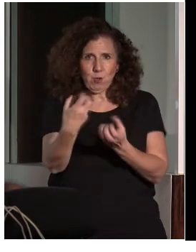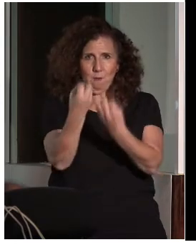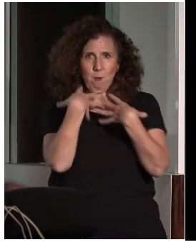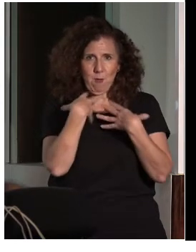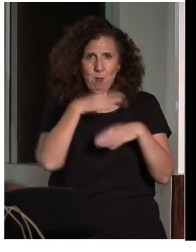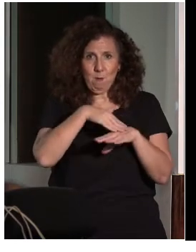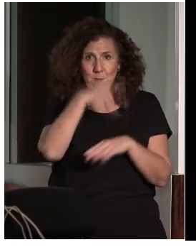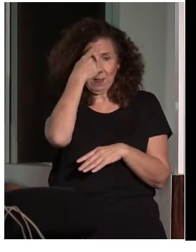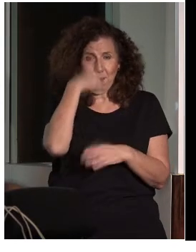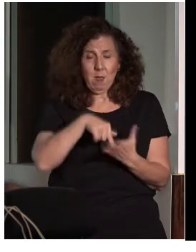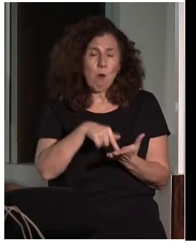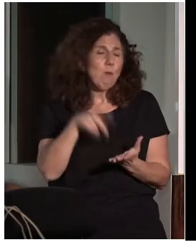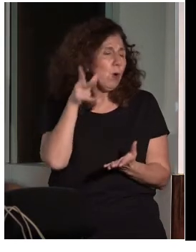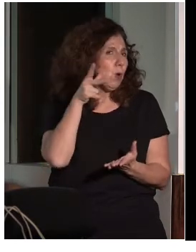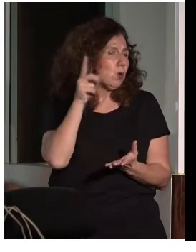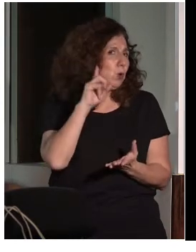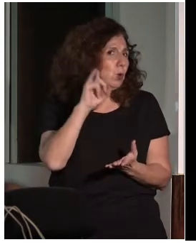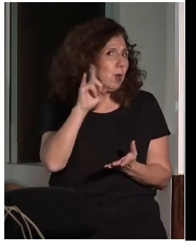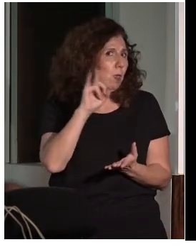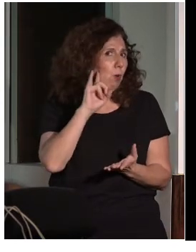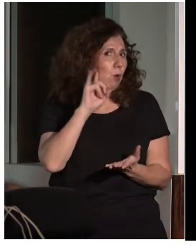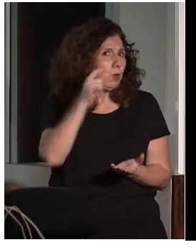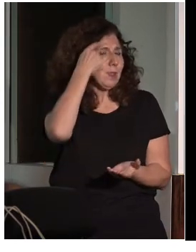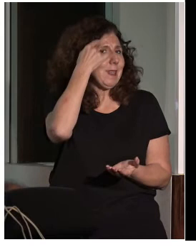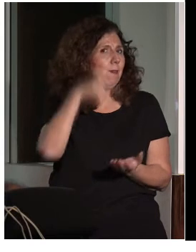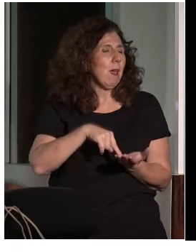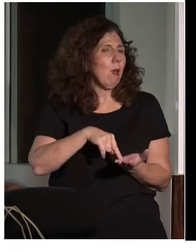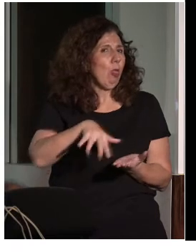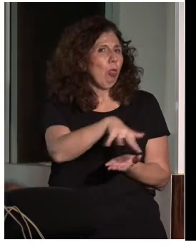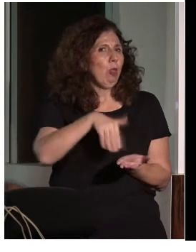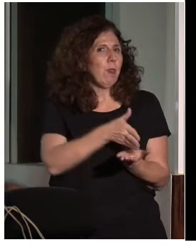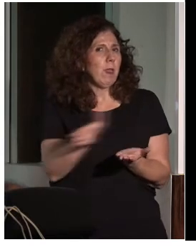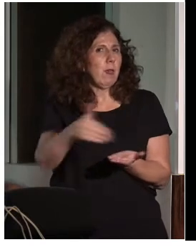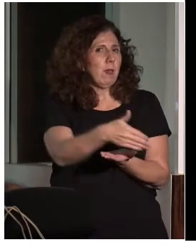La podría hacer sonar y por el sonido podría orientarme para poder llegar.